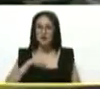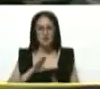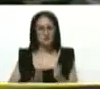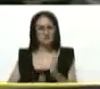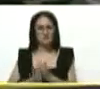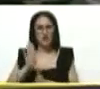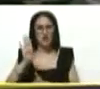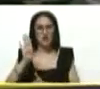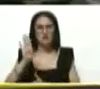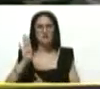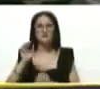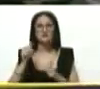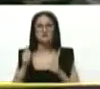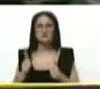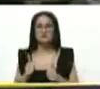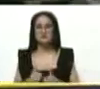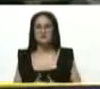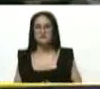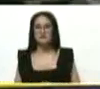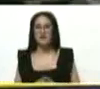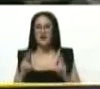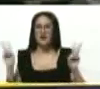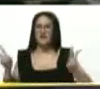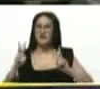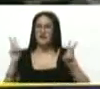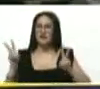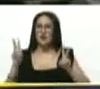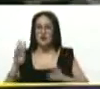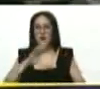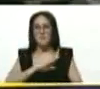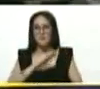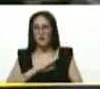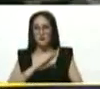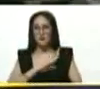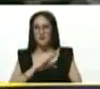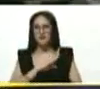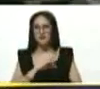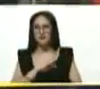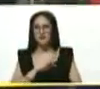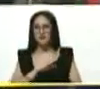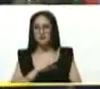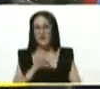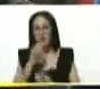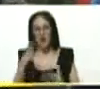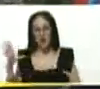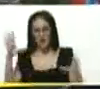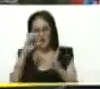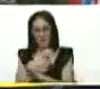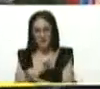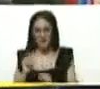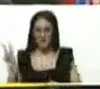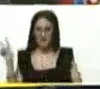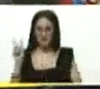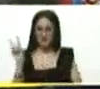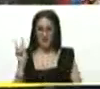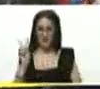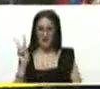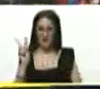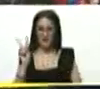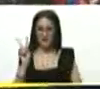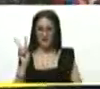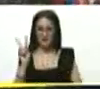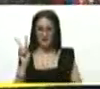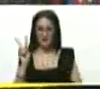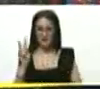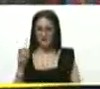y para adelante es para allá. La victoria nos pertenece. Buenas noches, Venezuela. Seguimos aquí.